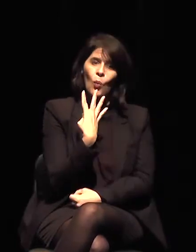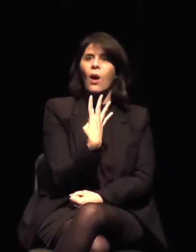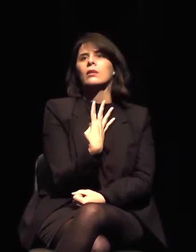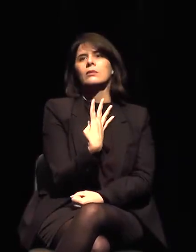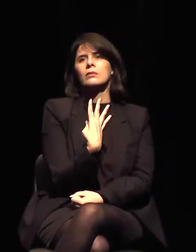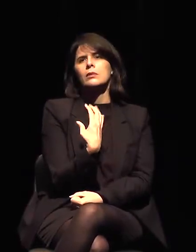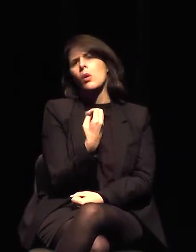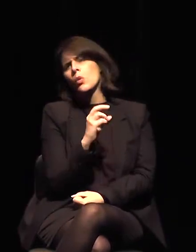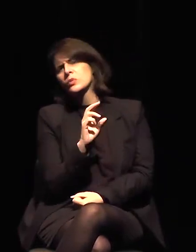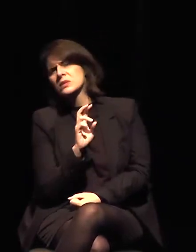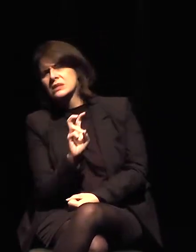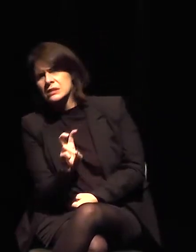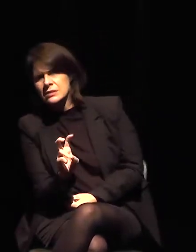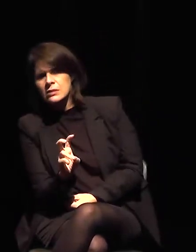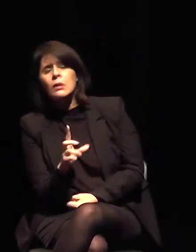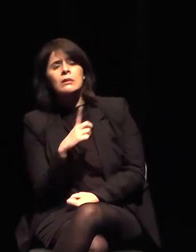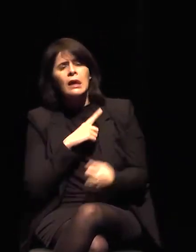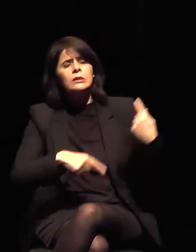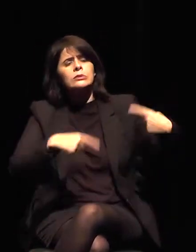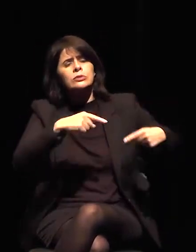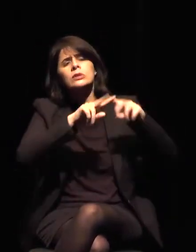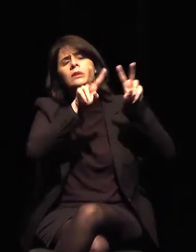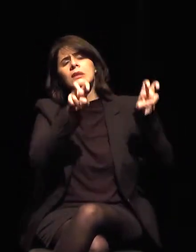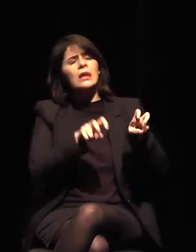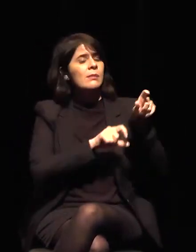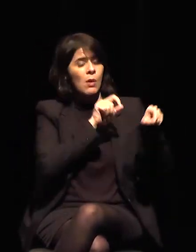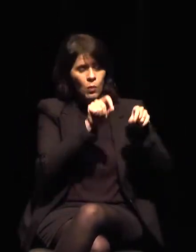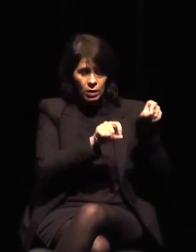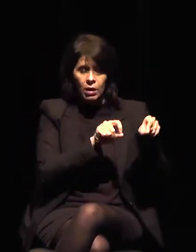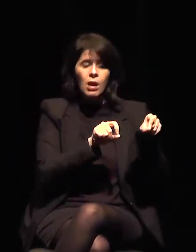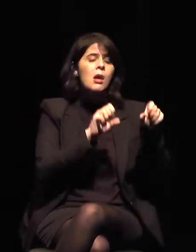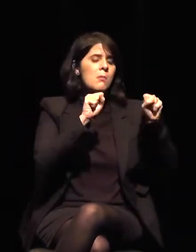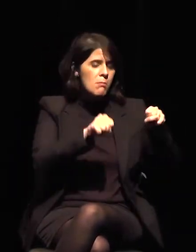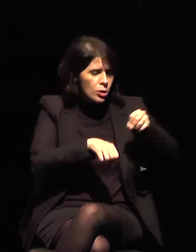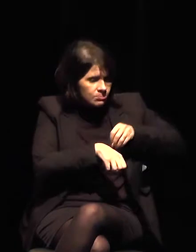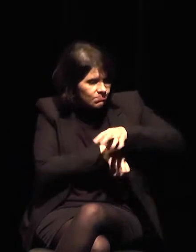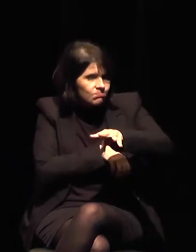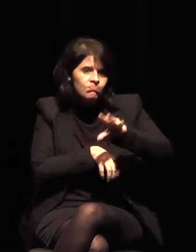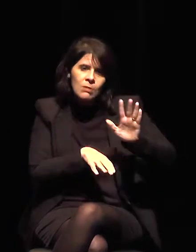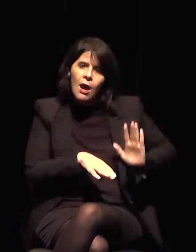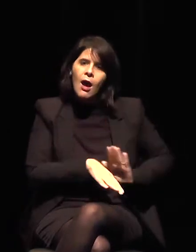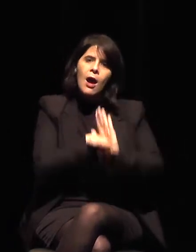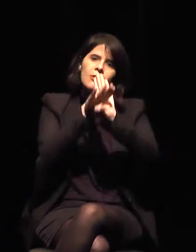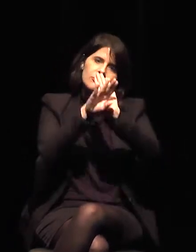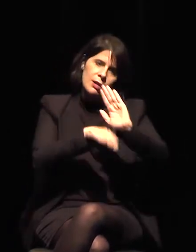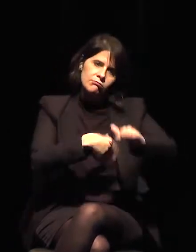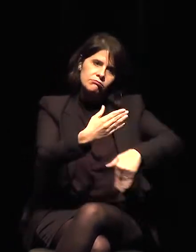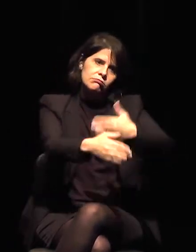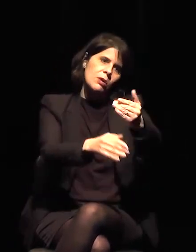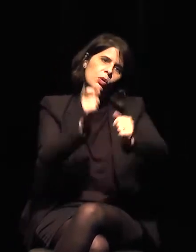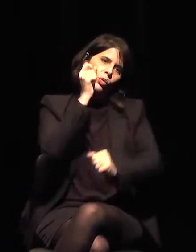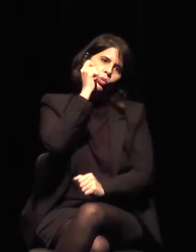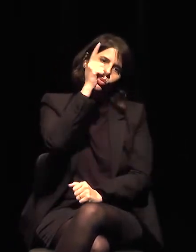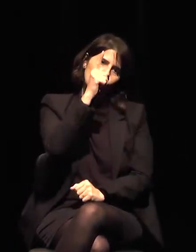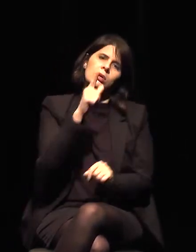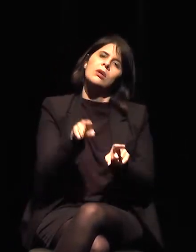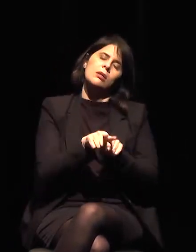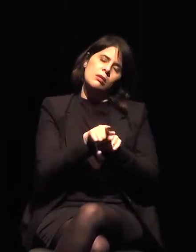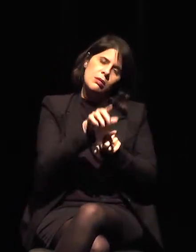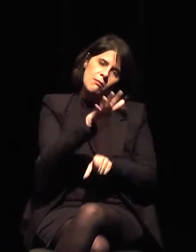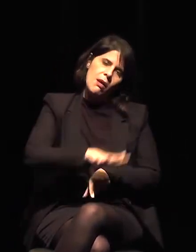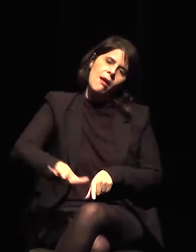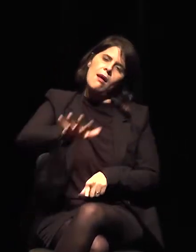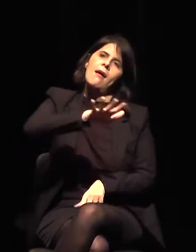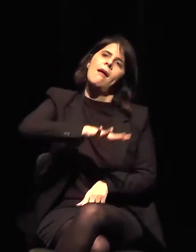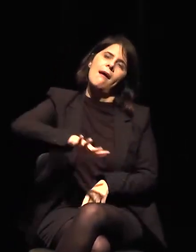generar beneficios y avances en el sector cultural, sobre todo el área de bienes culturales.